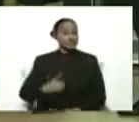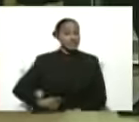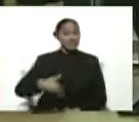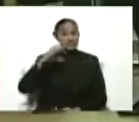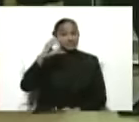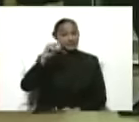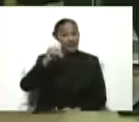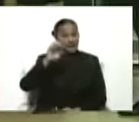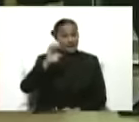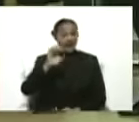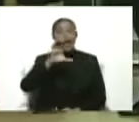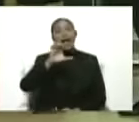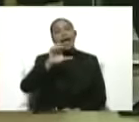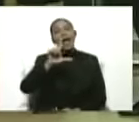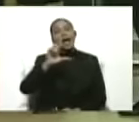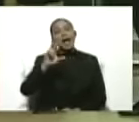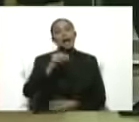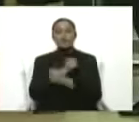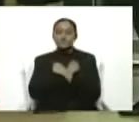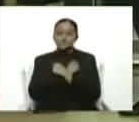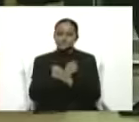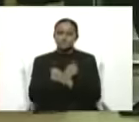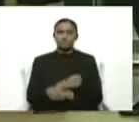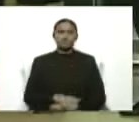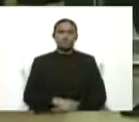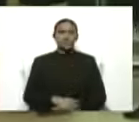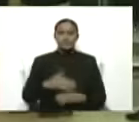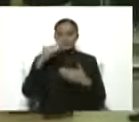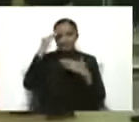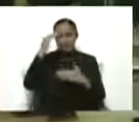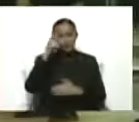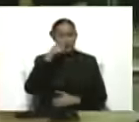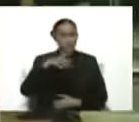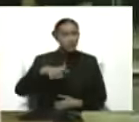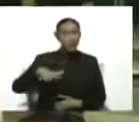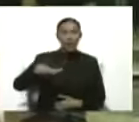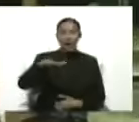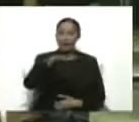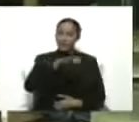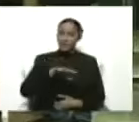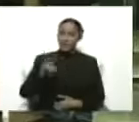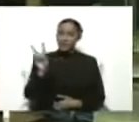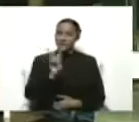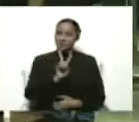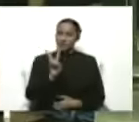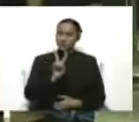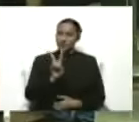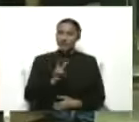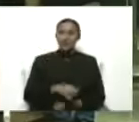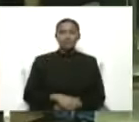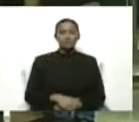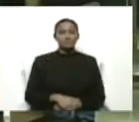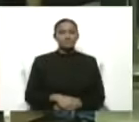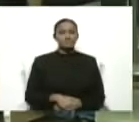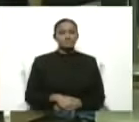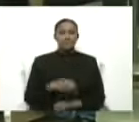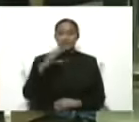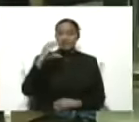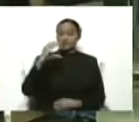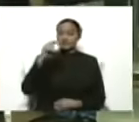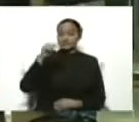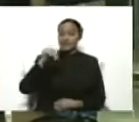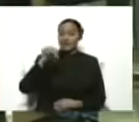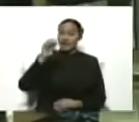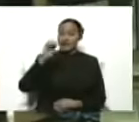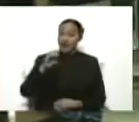Amoroso. Saludo a todo el pueblo de Venezuela desde aquí de la sede del Poder Electoral, Consejo Nacional Electoral,